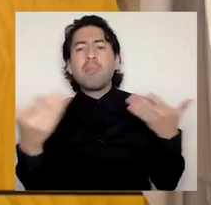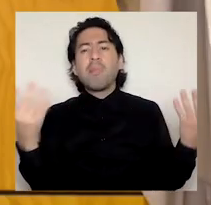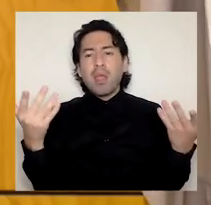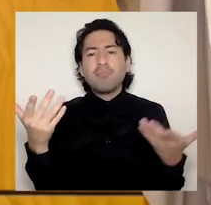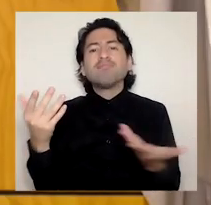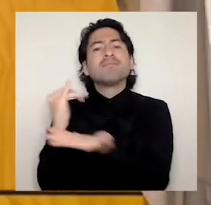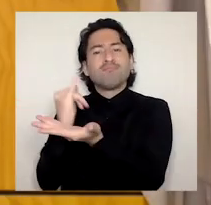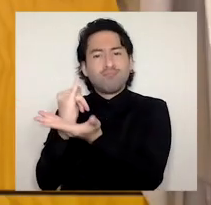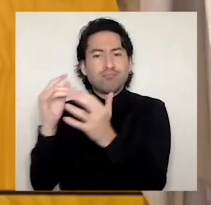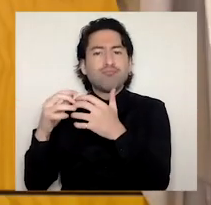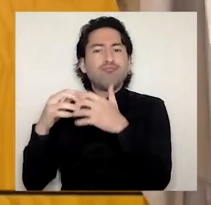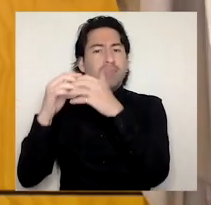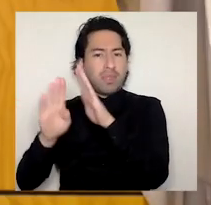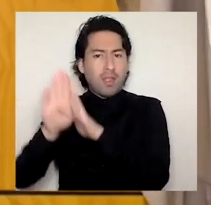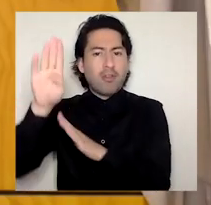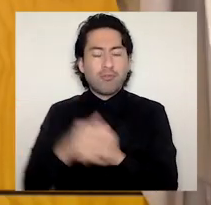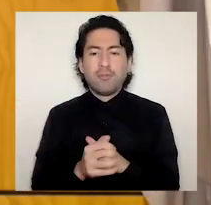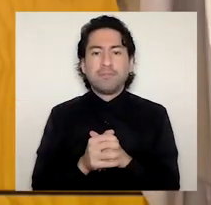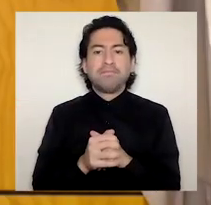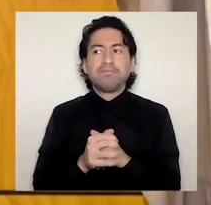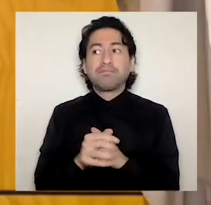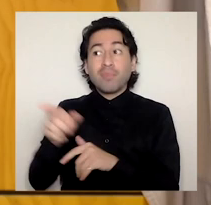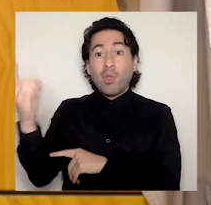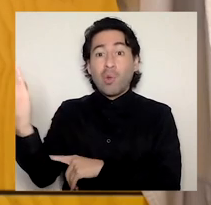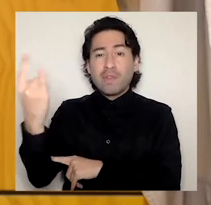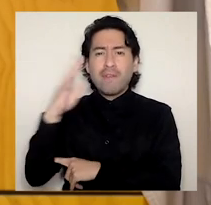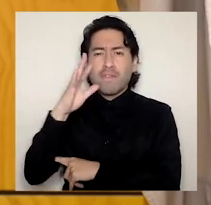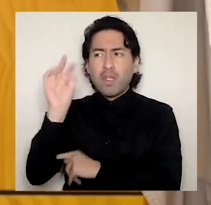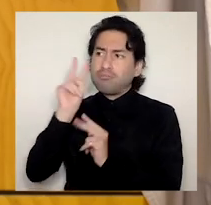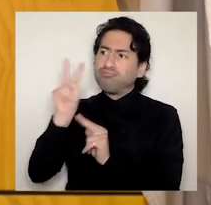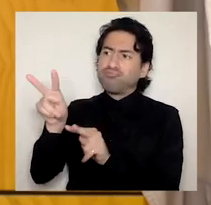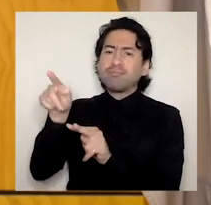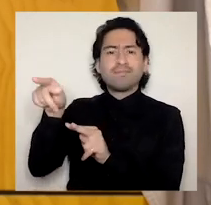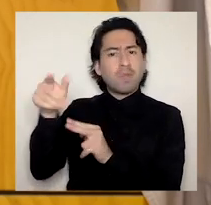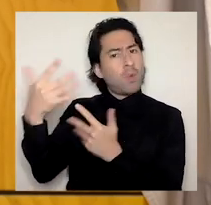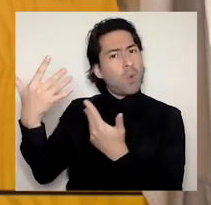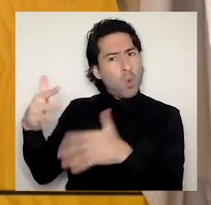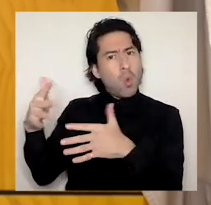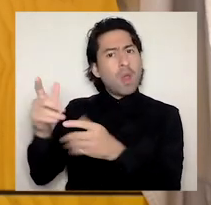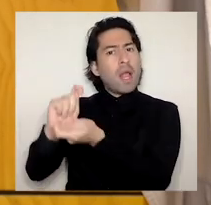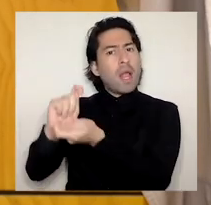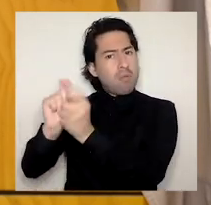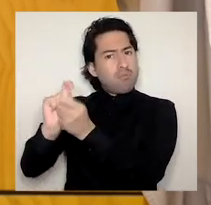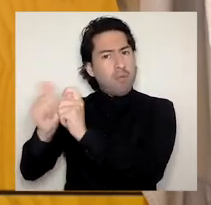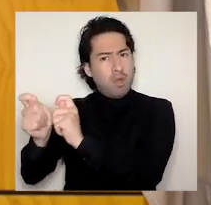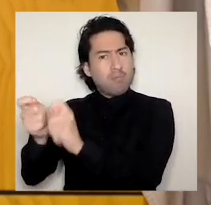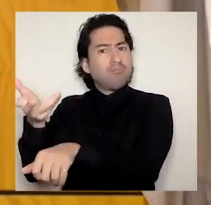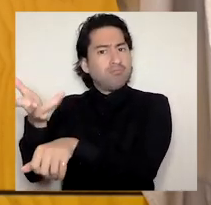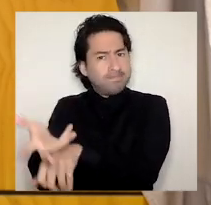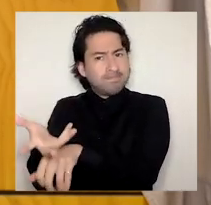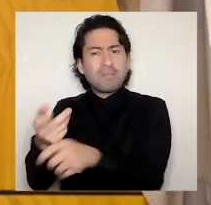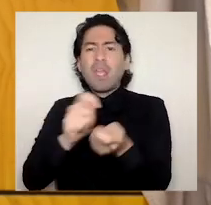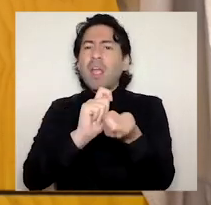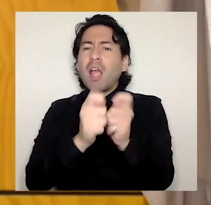observar que la Universidad del Bío Bío ha experimentado importantes transformaciones, algunas de las cuales entregan